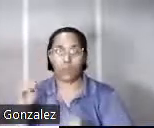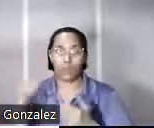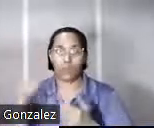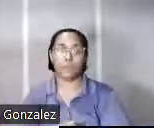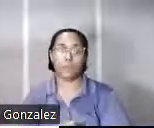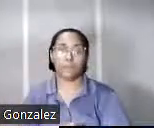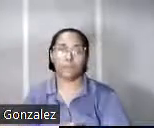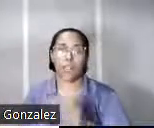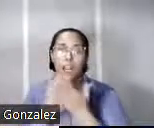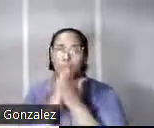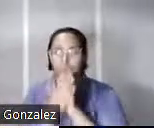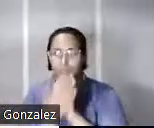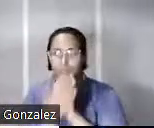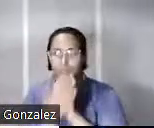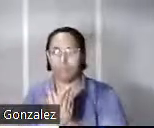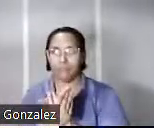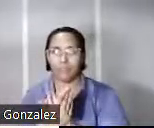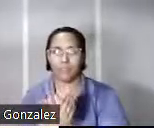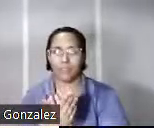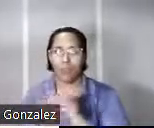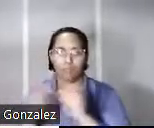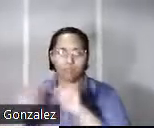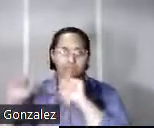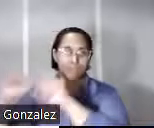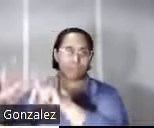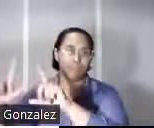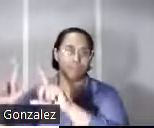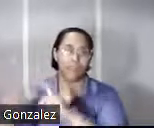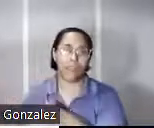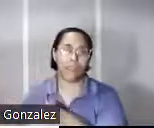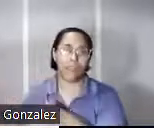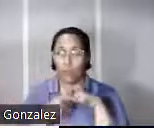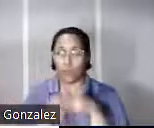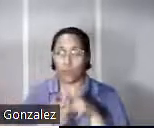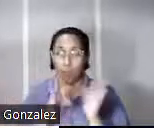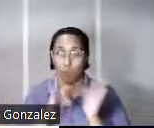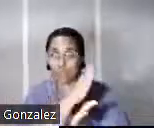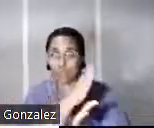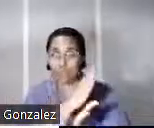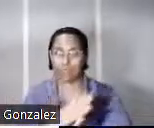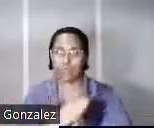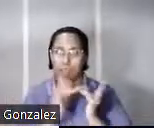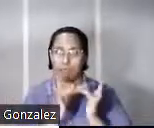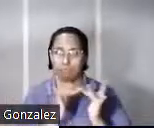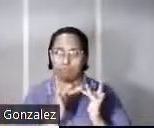esa transformación que se ha dado con el medio Bonitas Radio empezó de manera directamente en internet